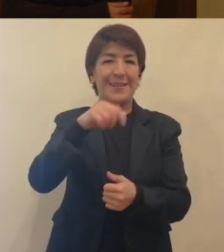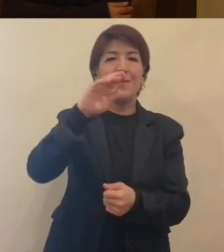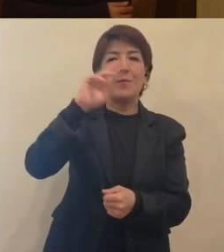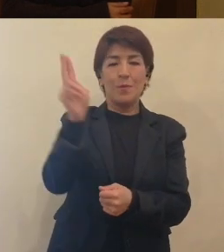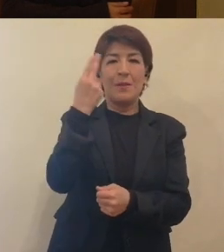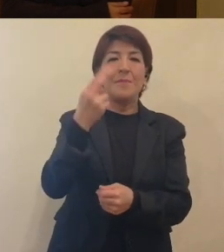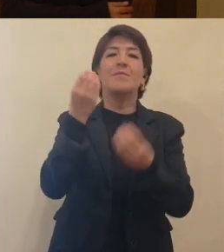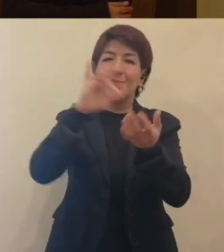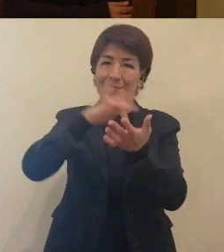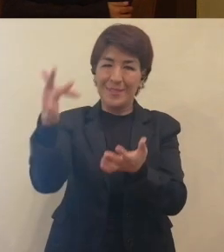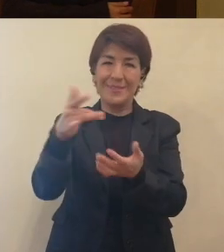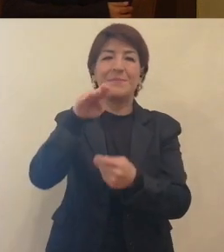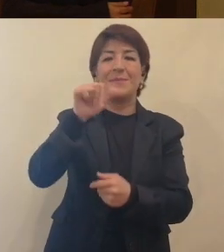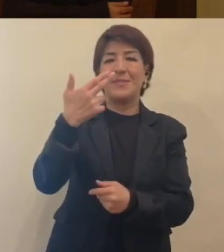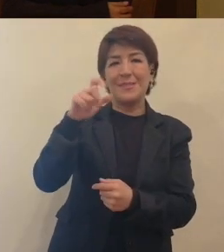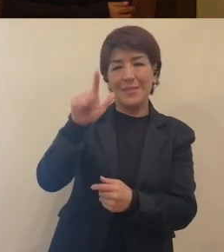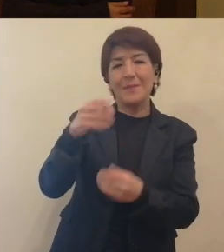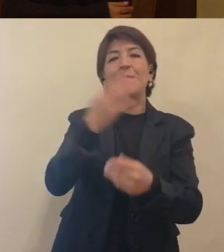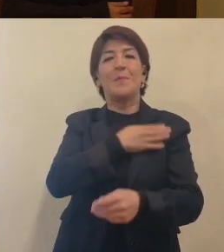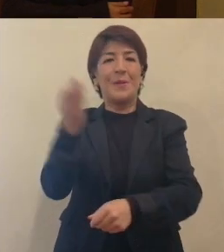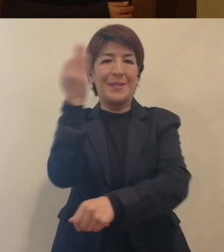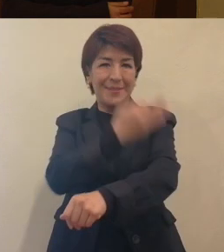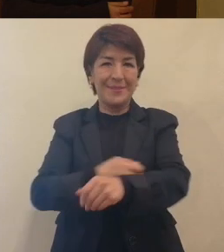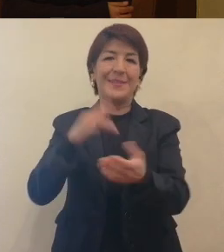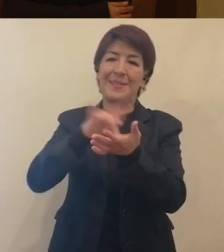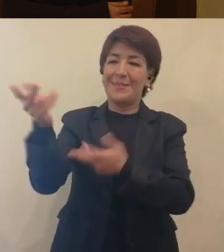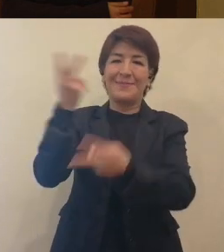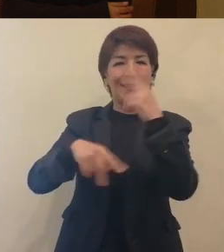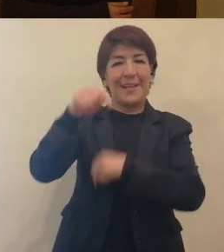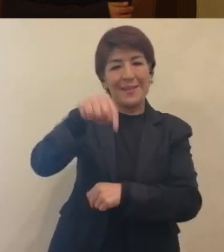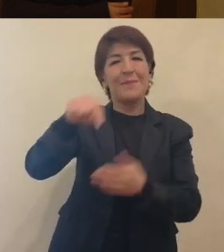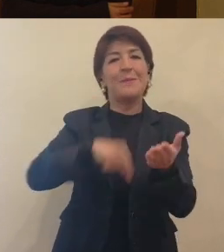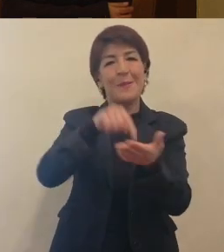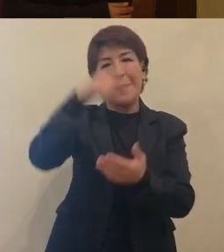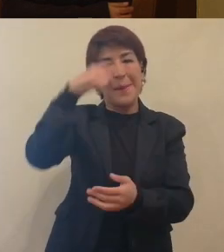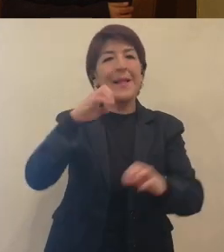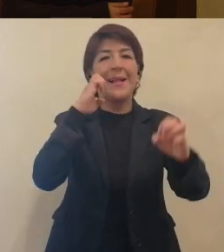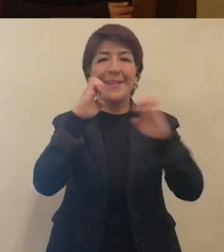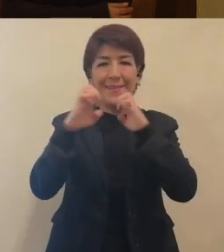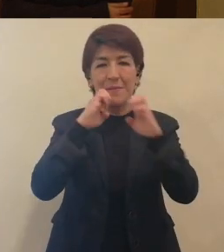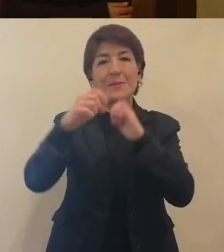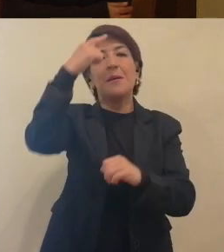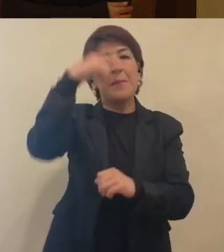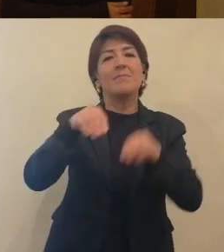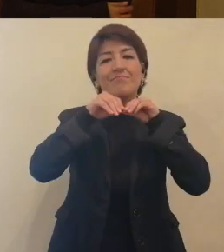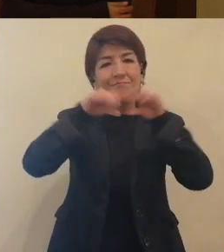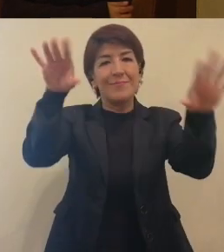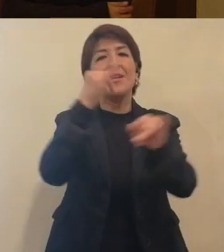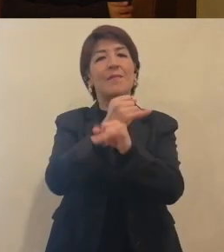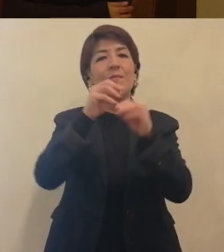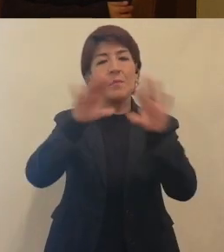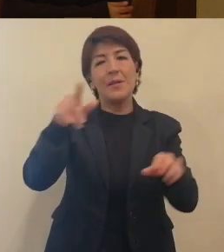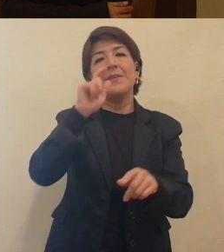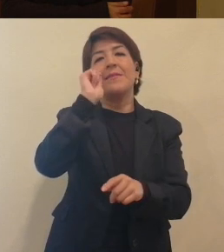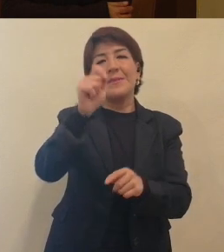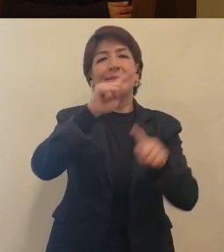Muchas gracias, Michelle. Buenas tardes. Agradecemos el espacio para esta entrevista que sirve para divulgar